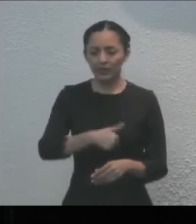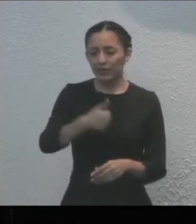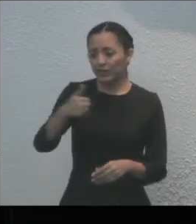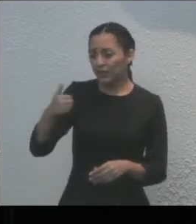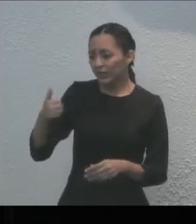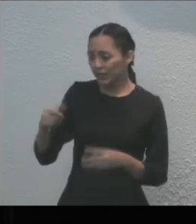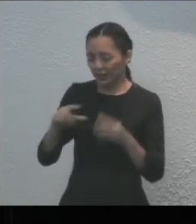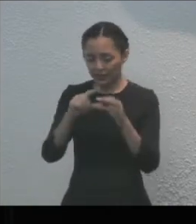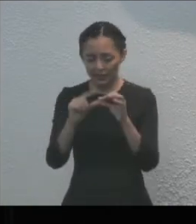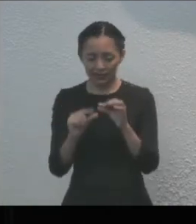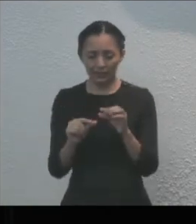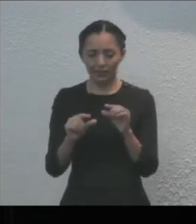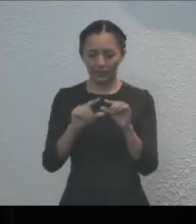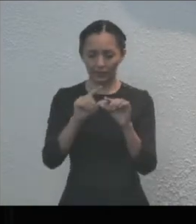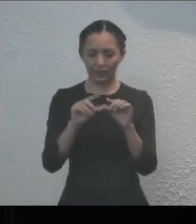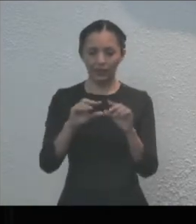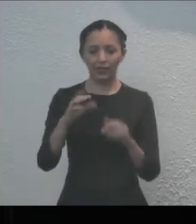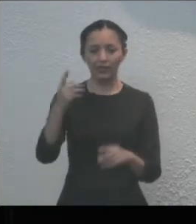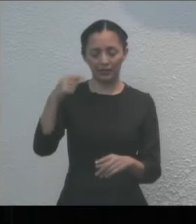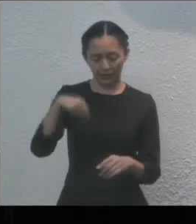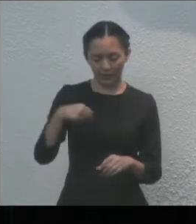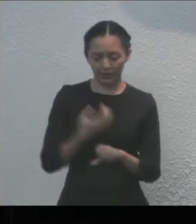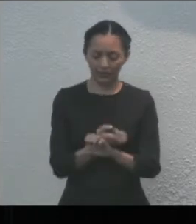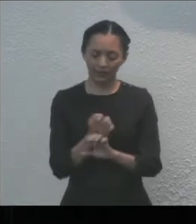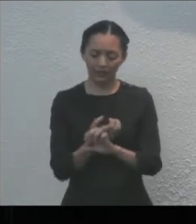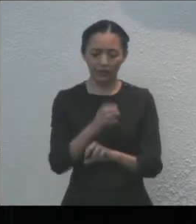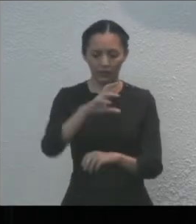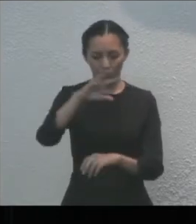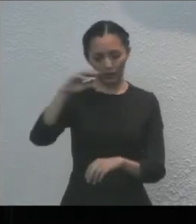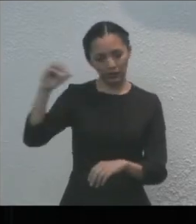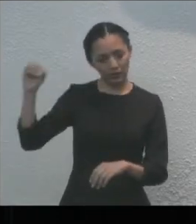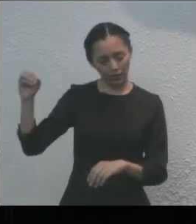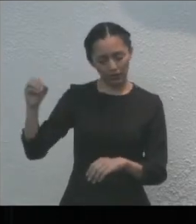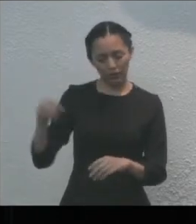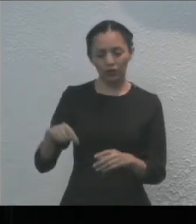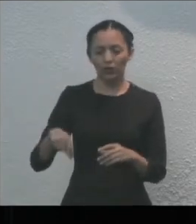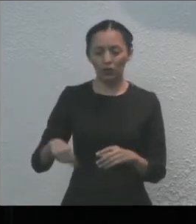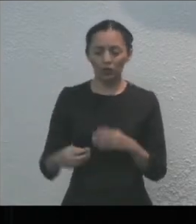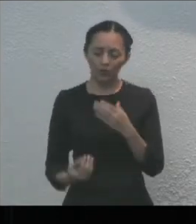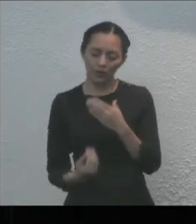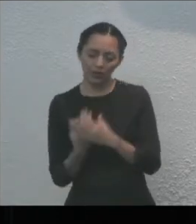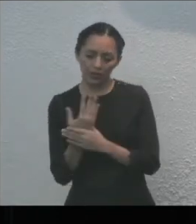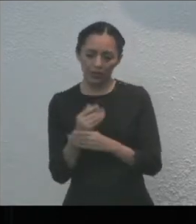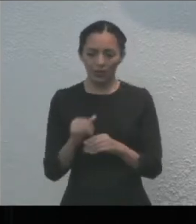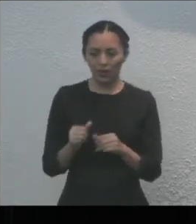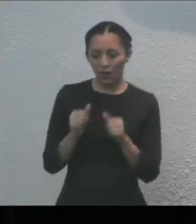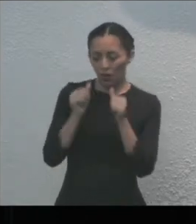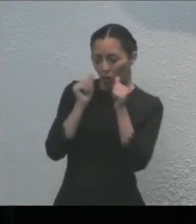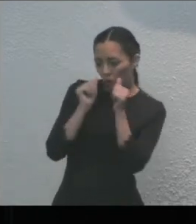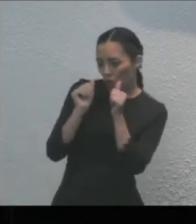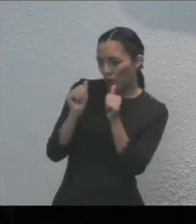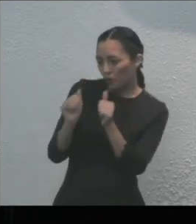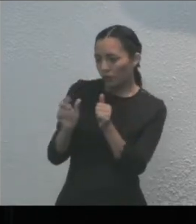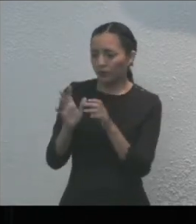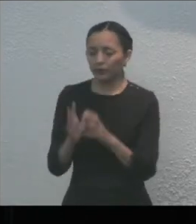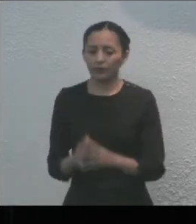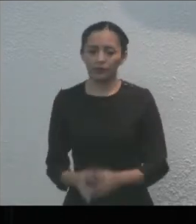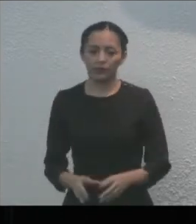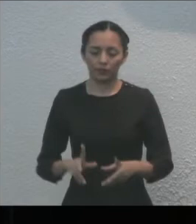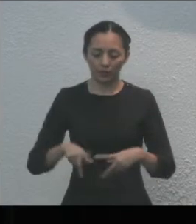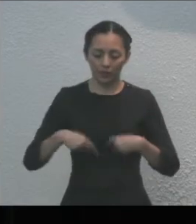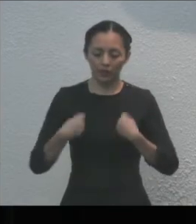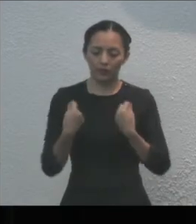todas y cada una de las mujeres que se dan cita esta mañana para ser testigos de esta importante entrega.